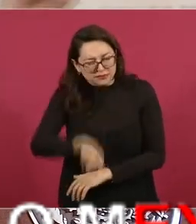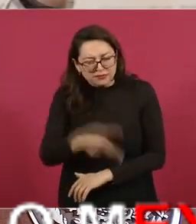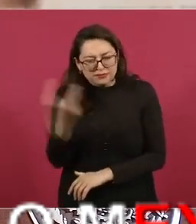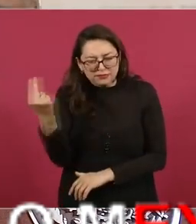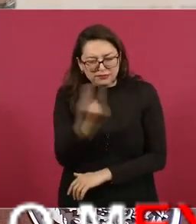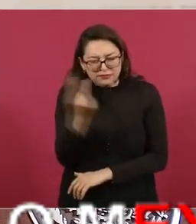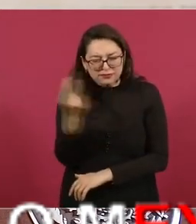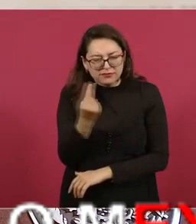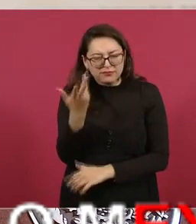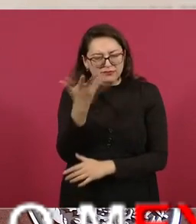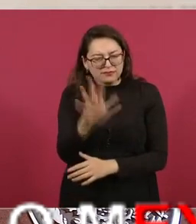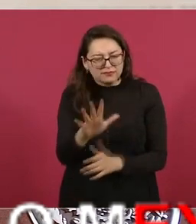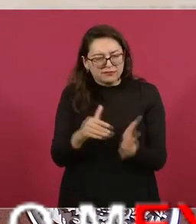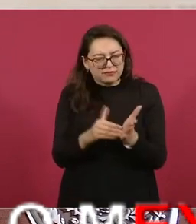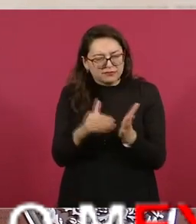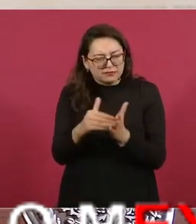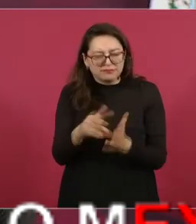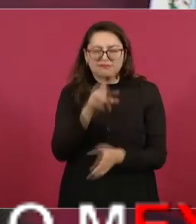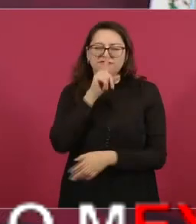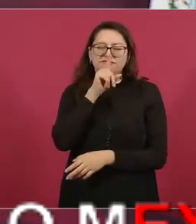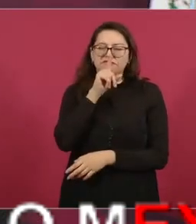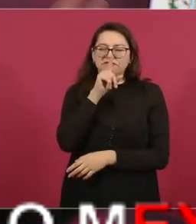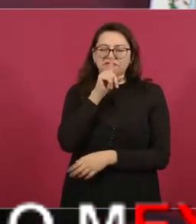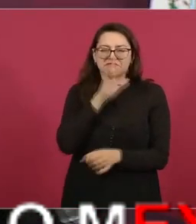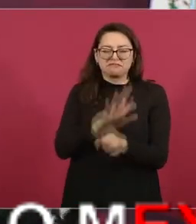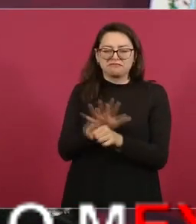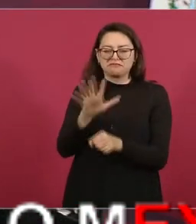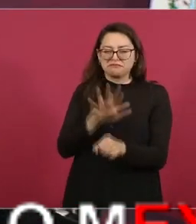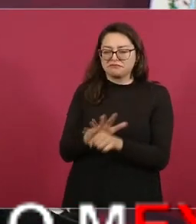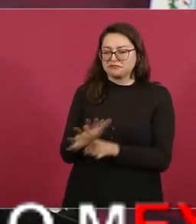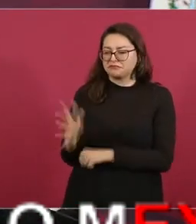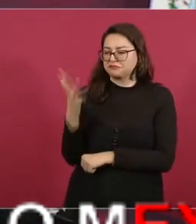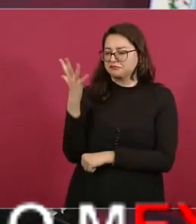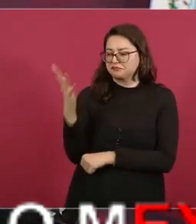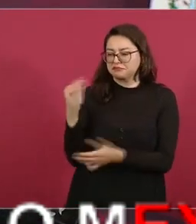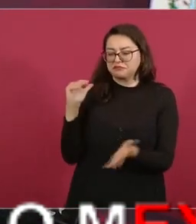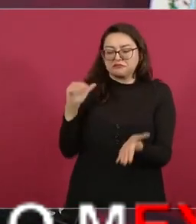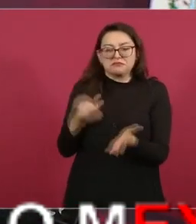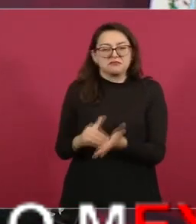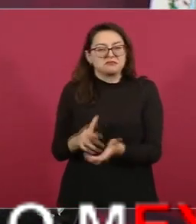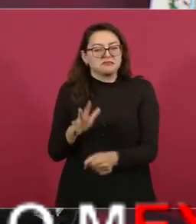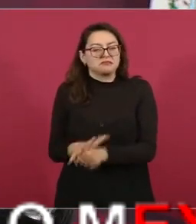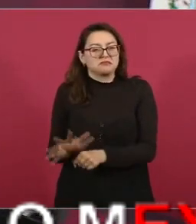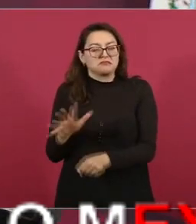5 mil que le correspondían a la empresa se los ahorraron